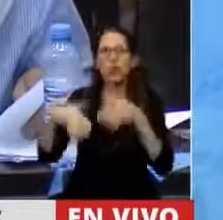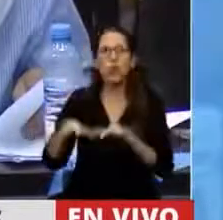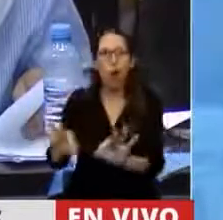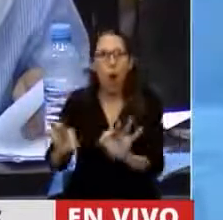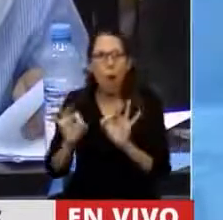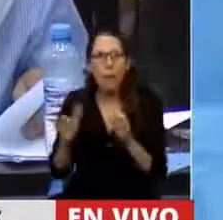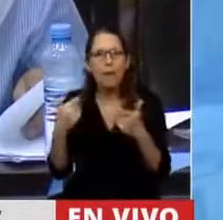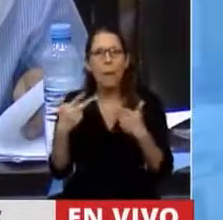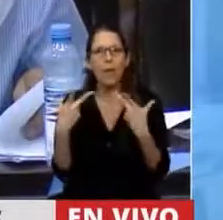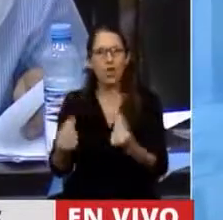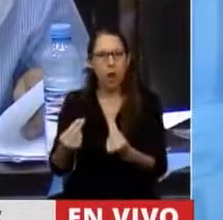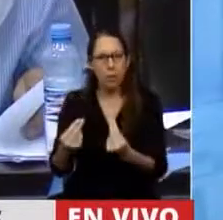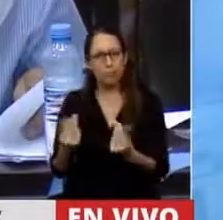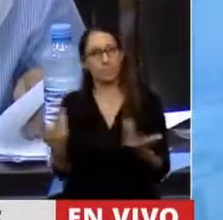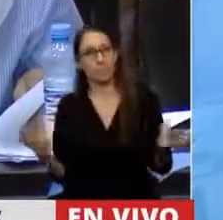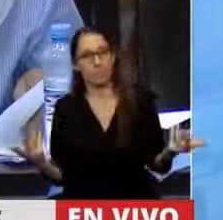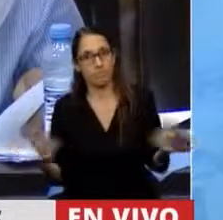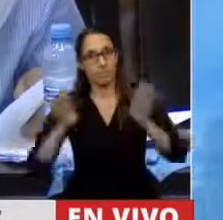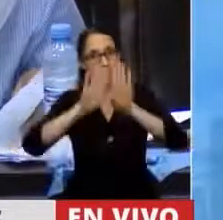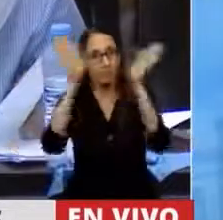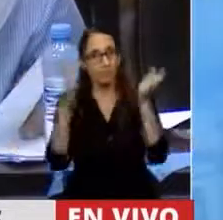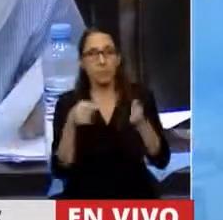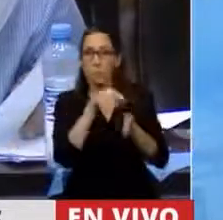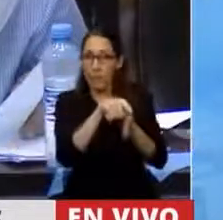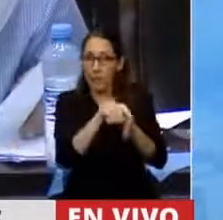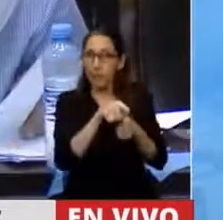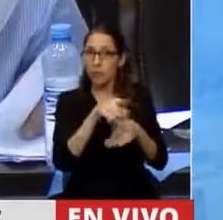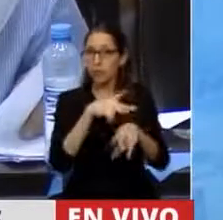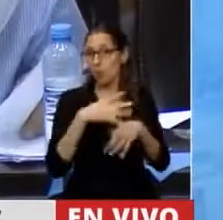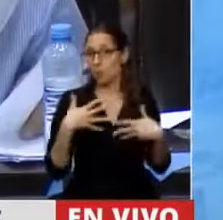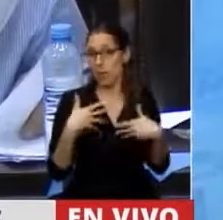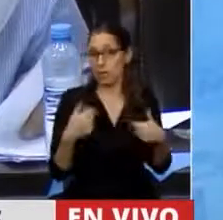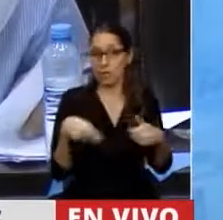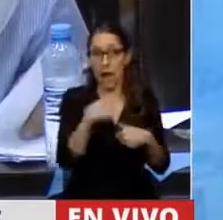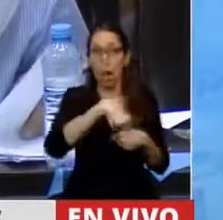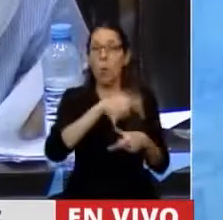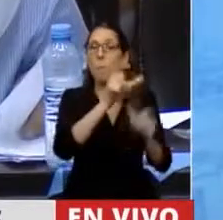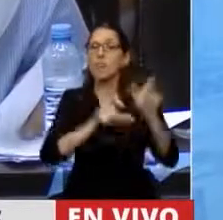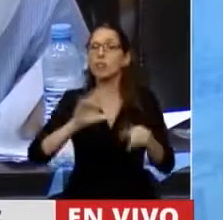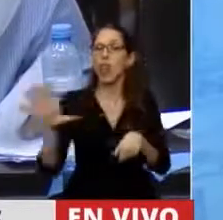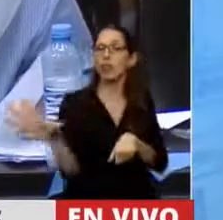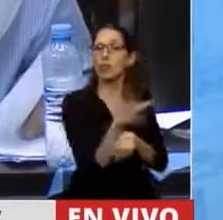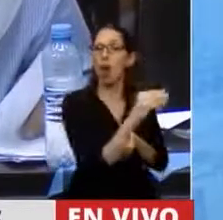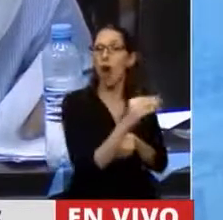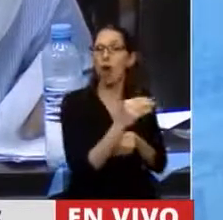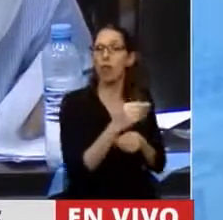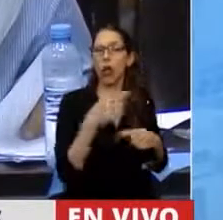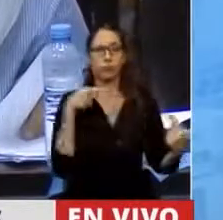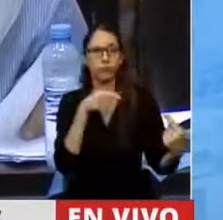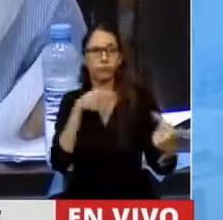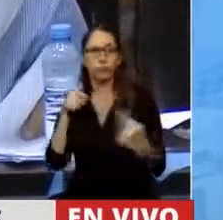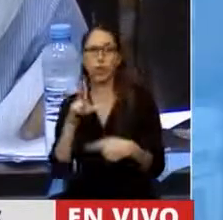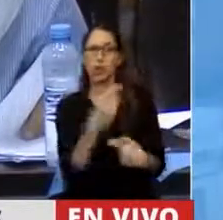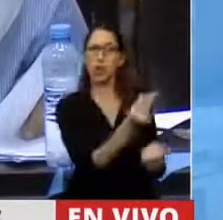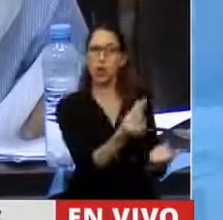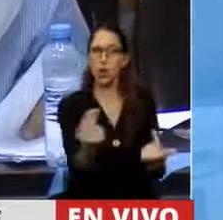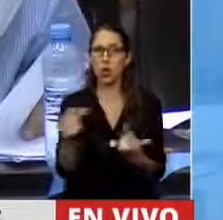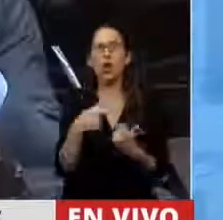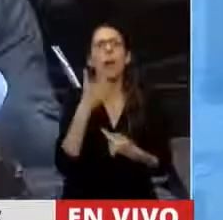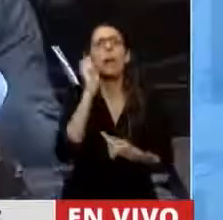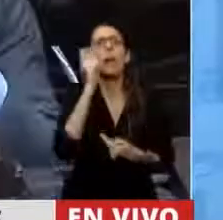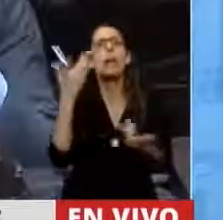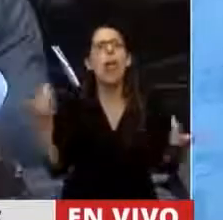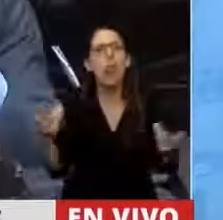porque si un centro médico tiene a todos sus profesionales objetores, no va a garantizar ese derecho. ¿Y quién garantiza el